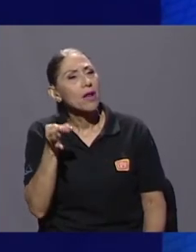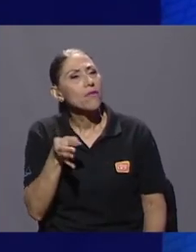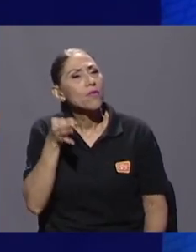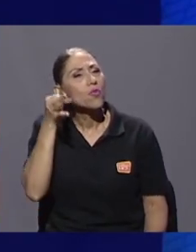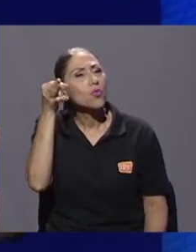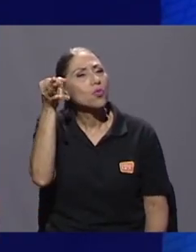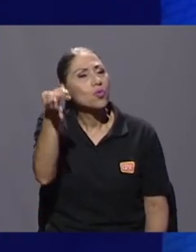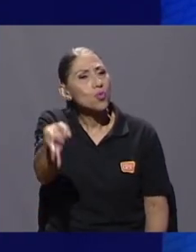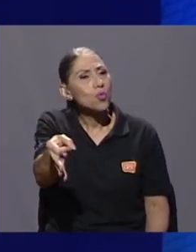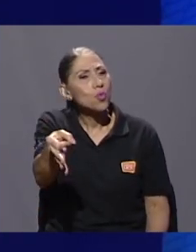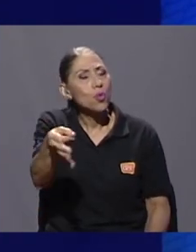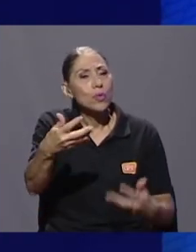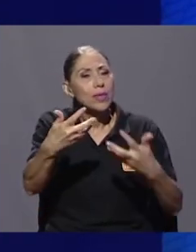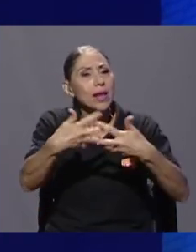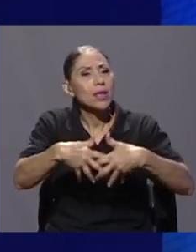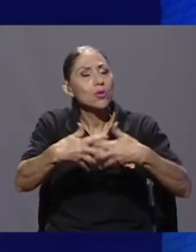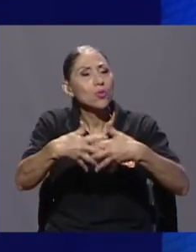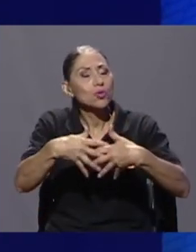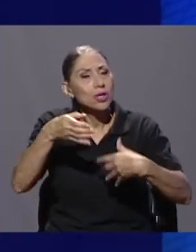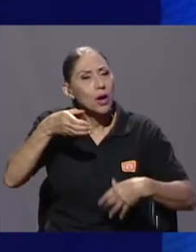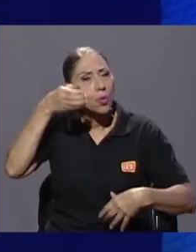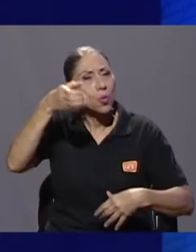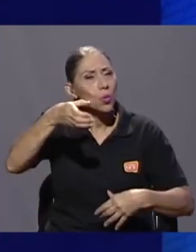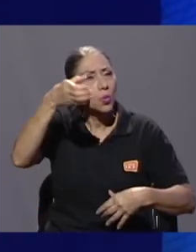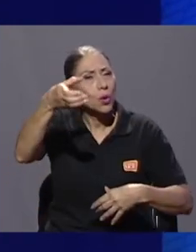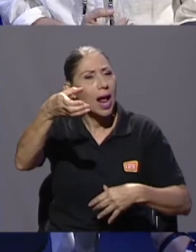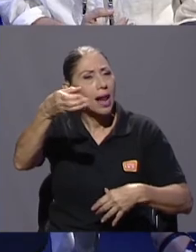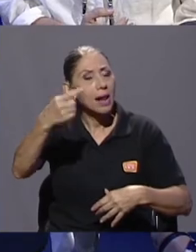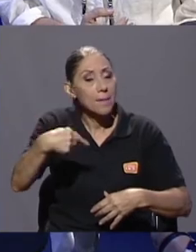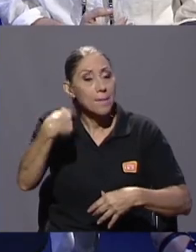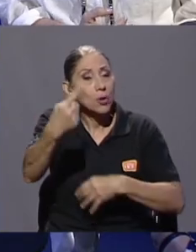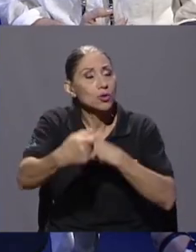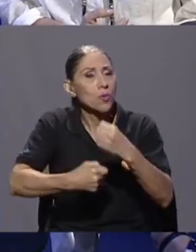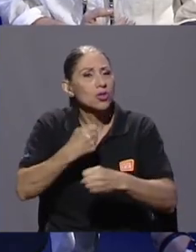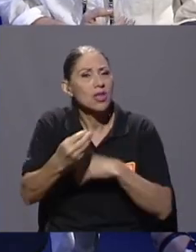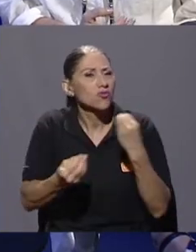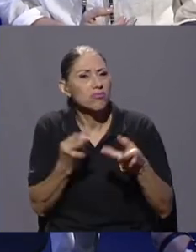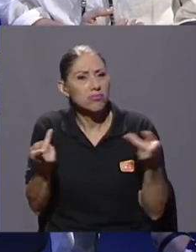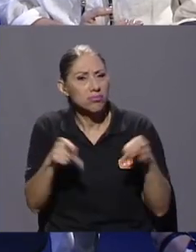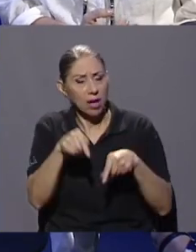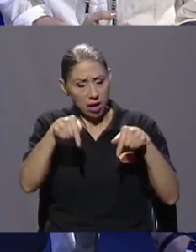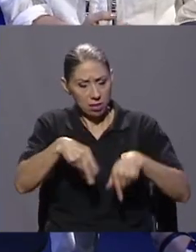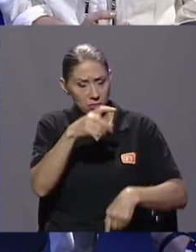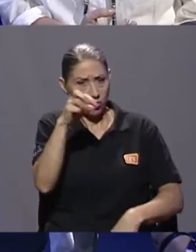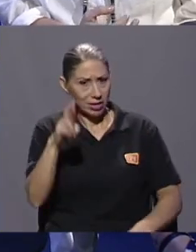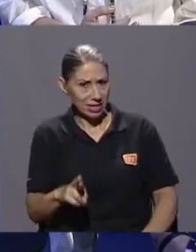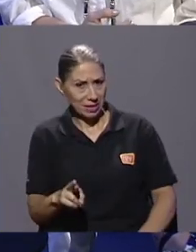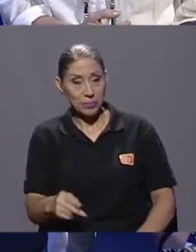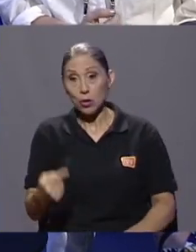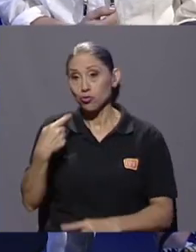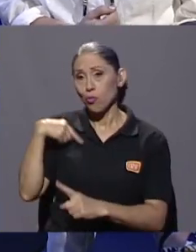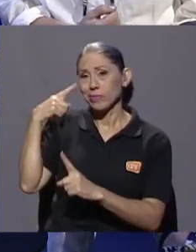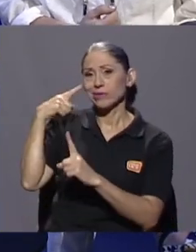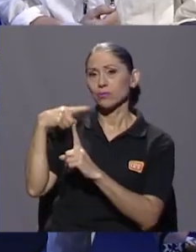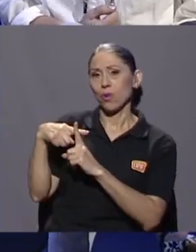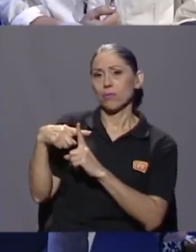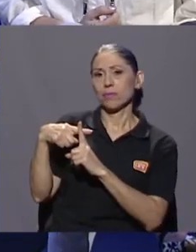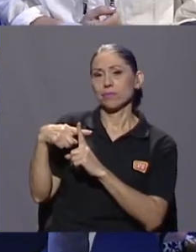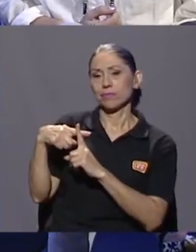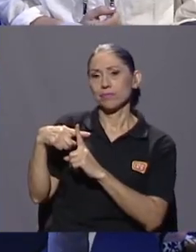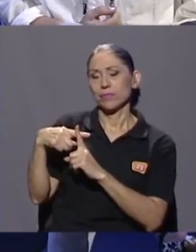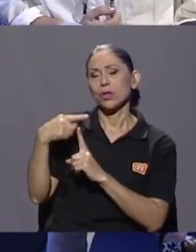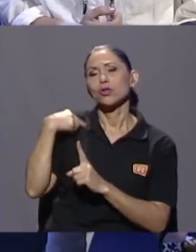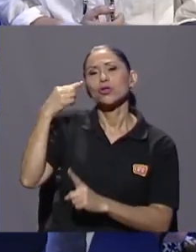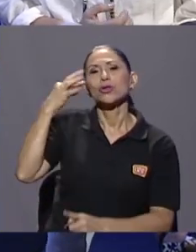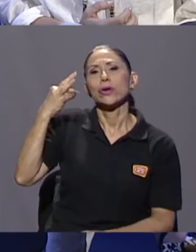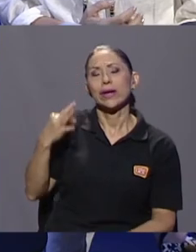sector de la industria cultural en los próximos años para Costa Rica? Bueno, yo soy muy optimista. Yo